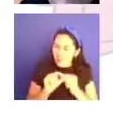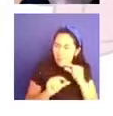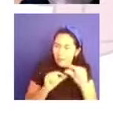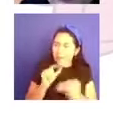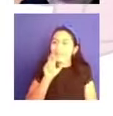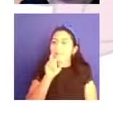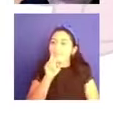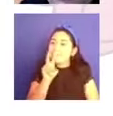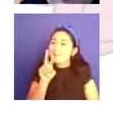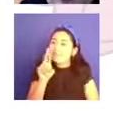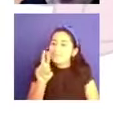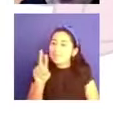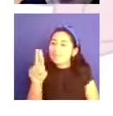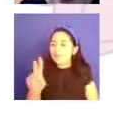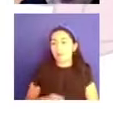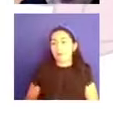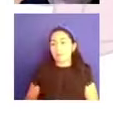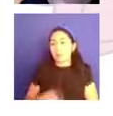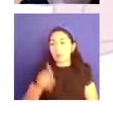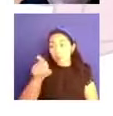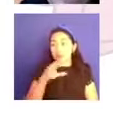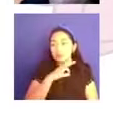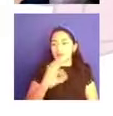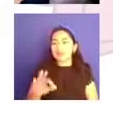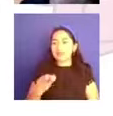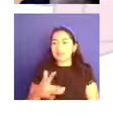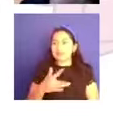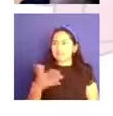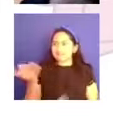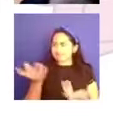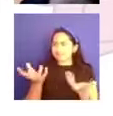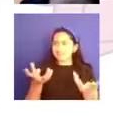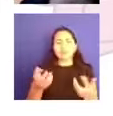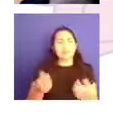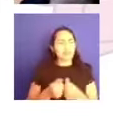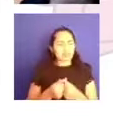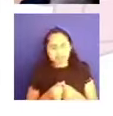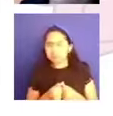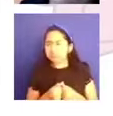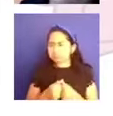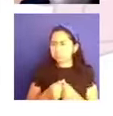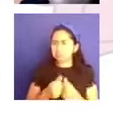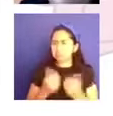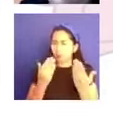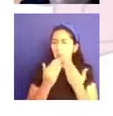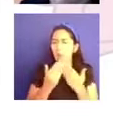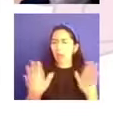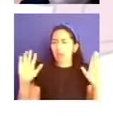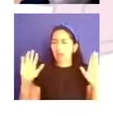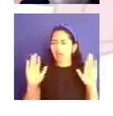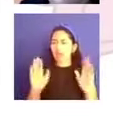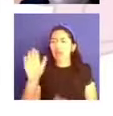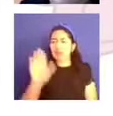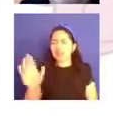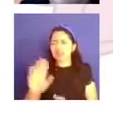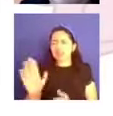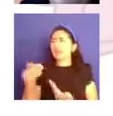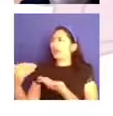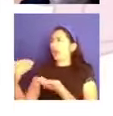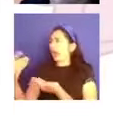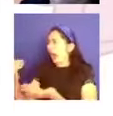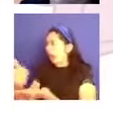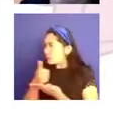Aprender y mantener una actitud abierta, algo también muy importante es que no solamente es